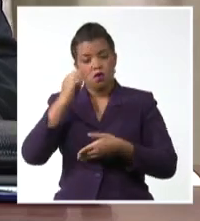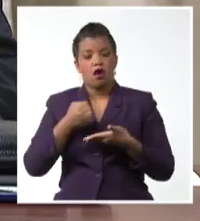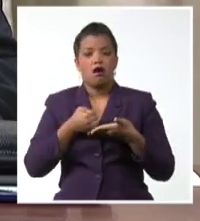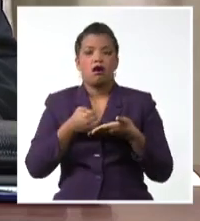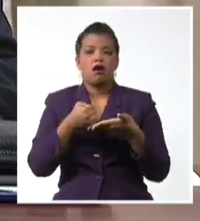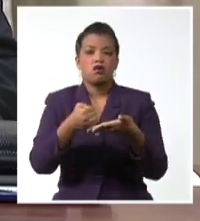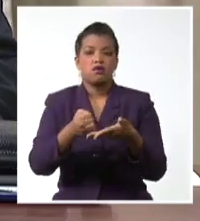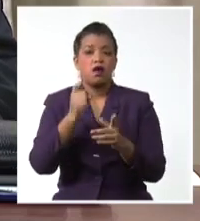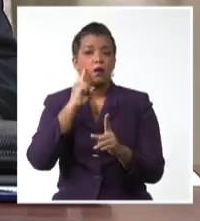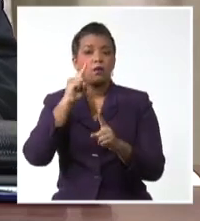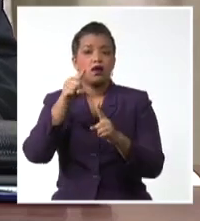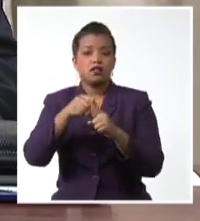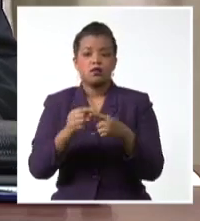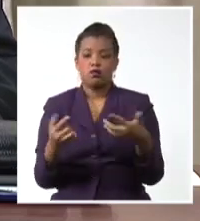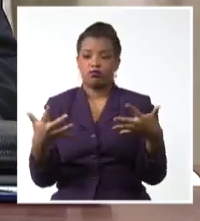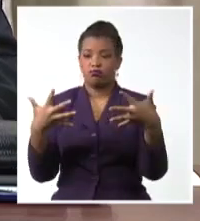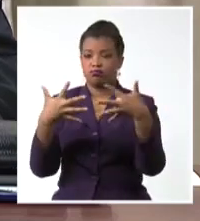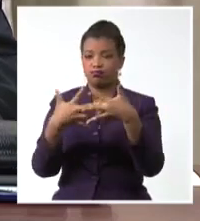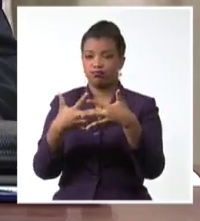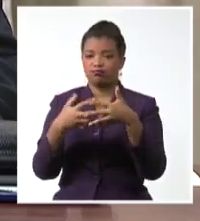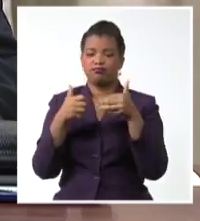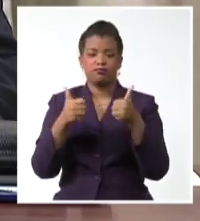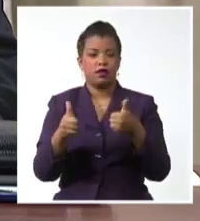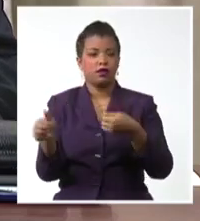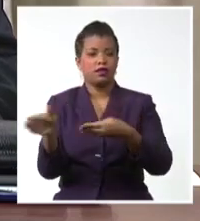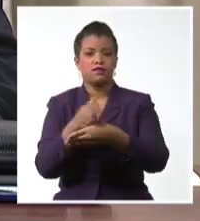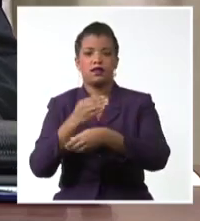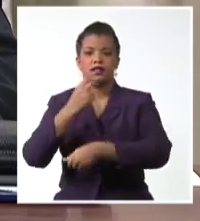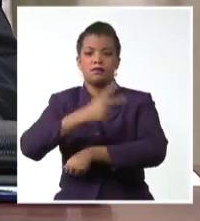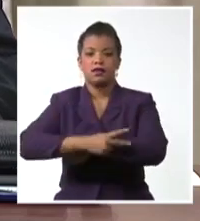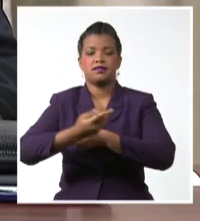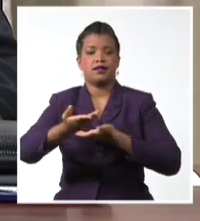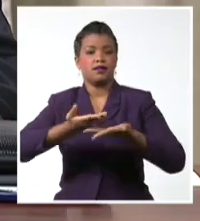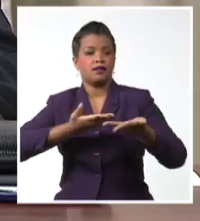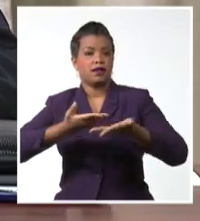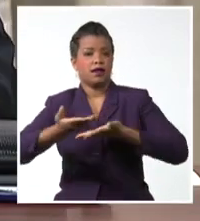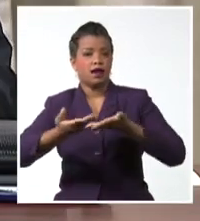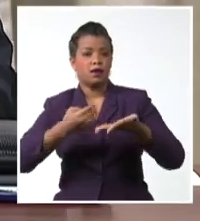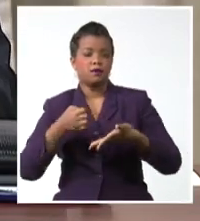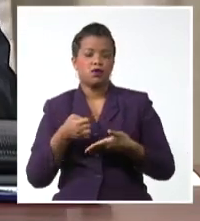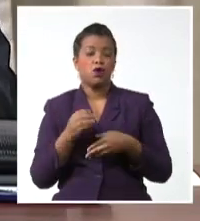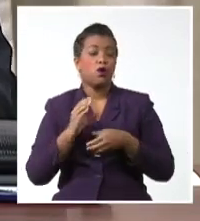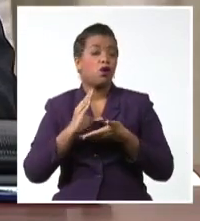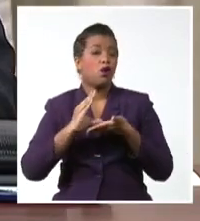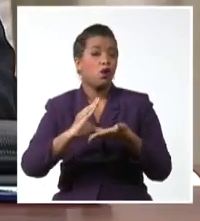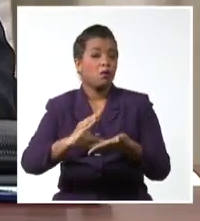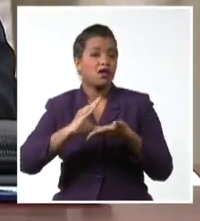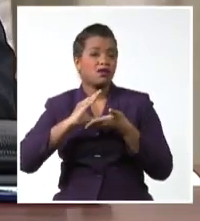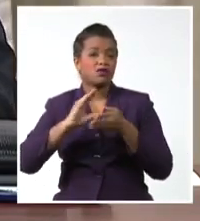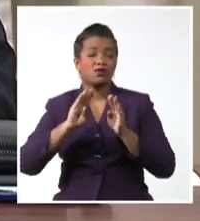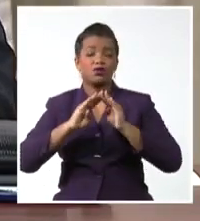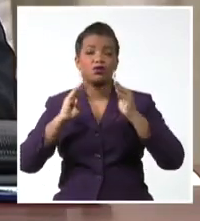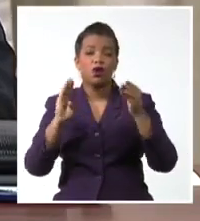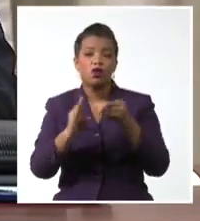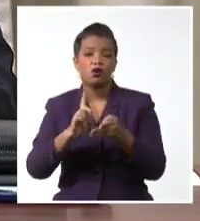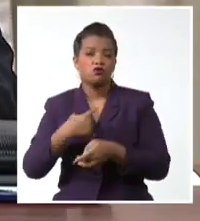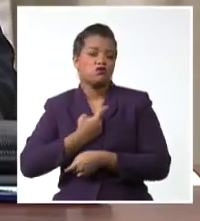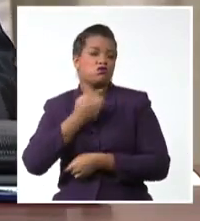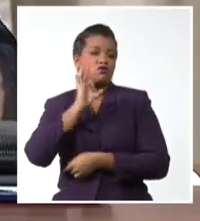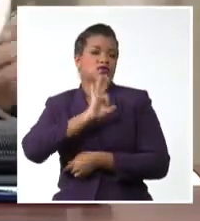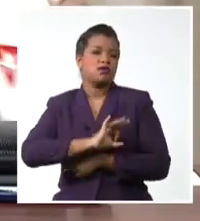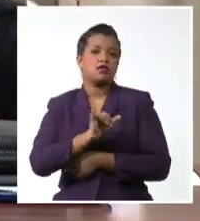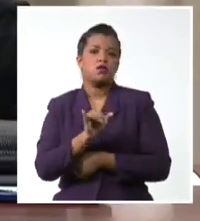favor del multilateralismo el intercambio de saberes y la cooperación todo lo cual nos hace sentir parte